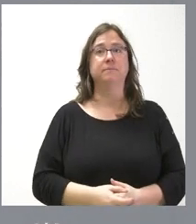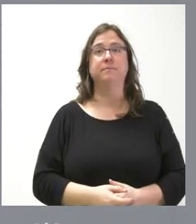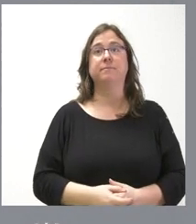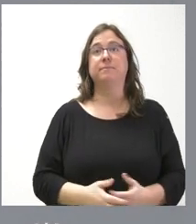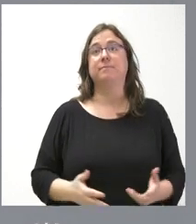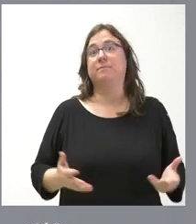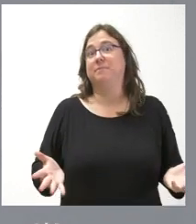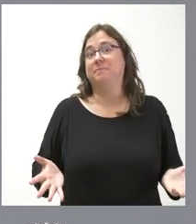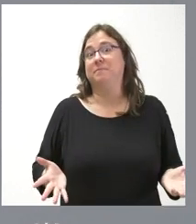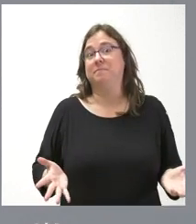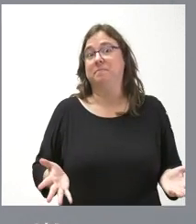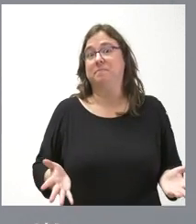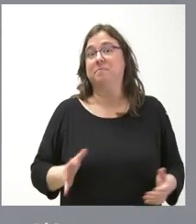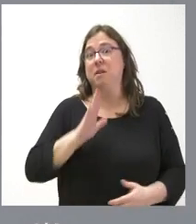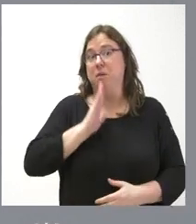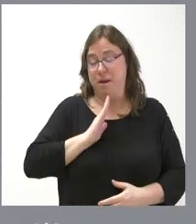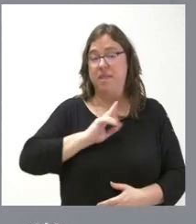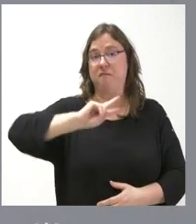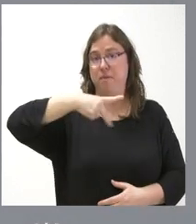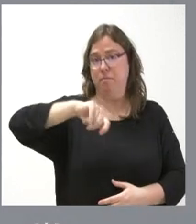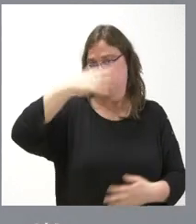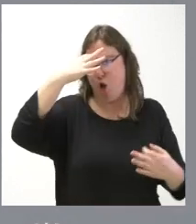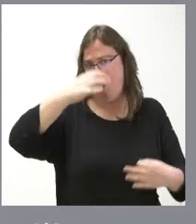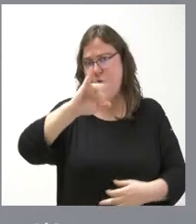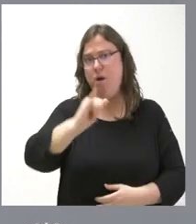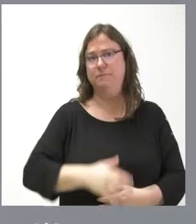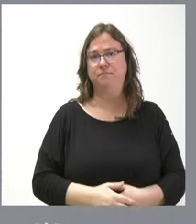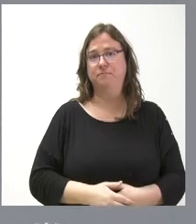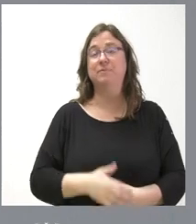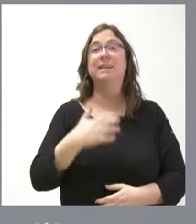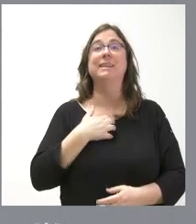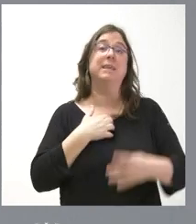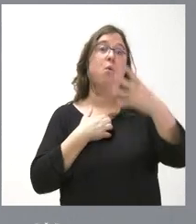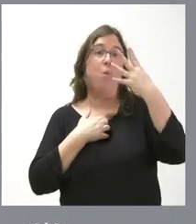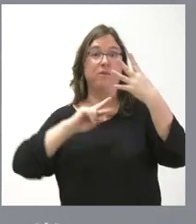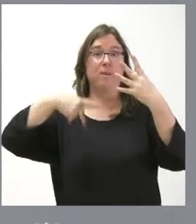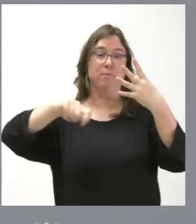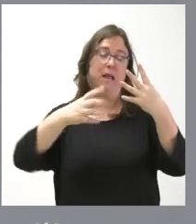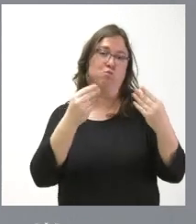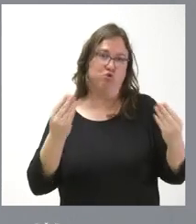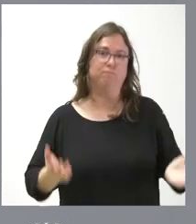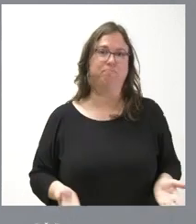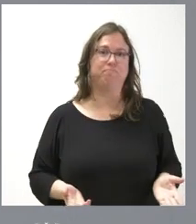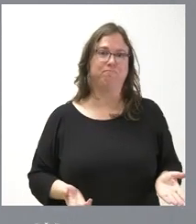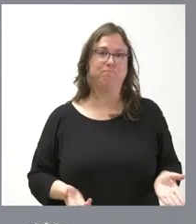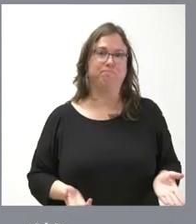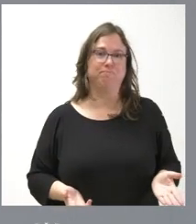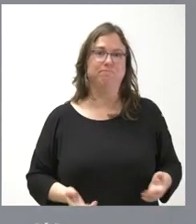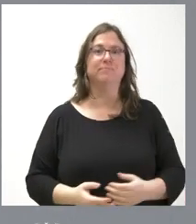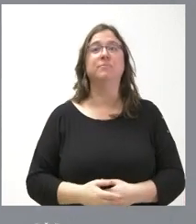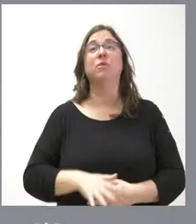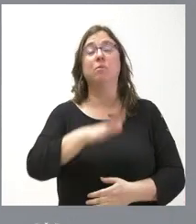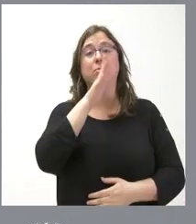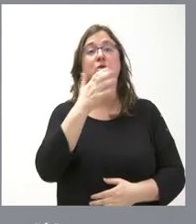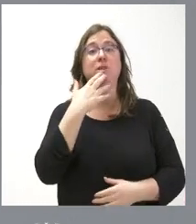Pues, nos parece muy razonable que haya una vicepresidencia. Nos parece mucho que haya cuatro. Y, por eso, si el